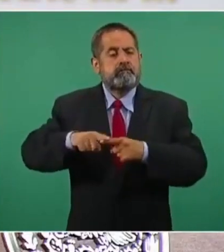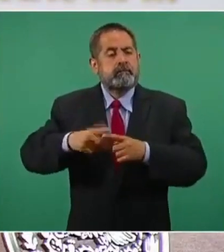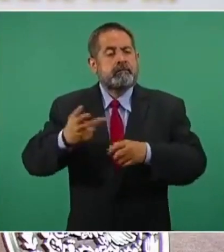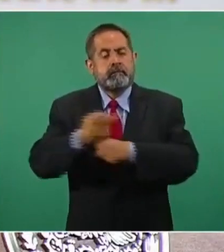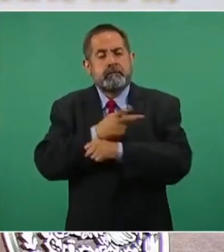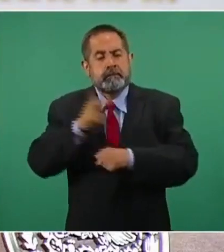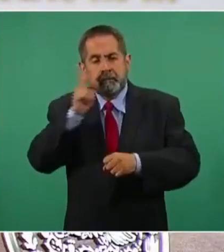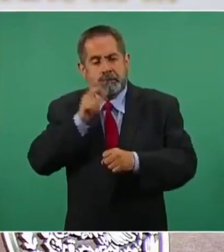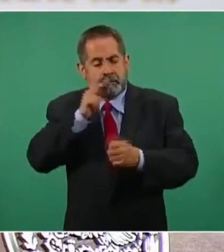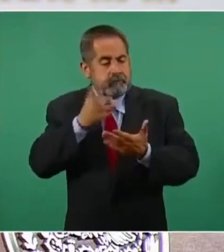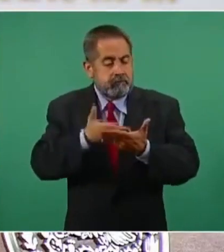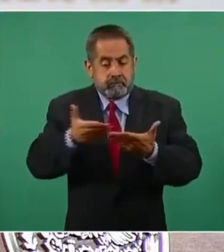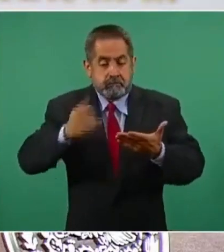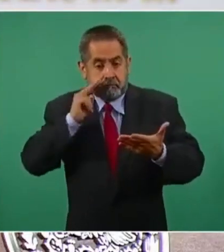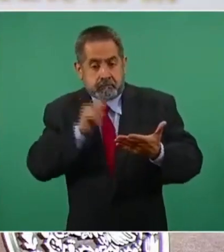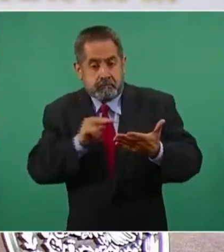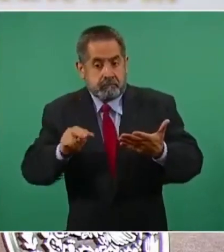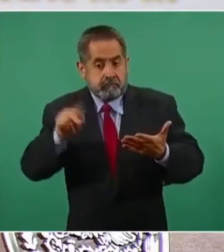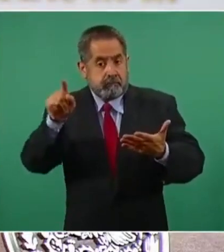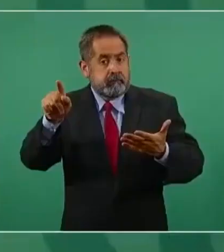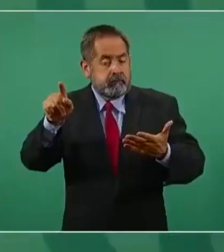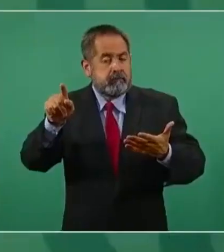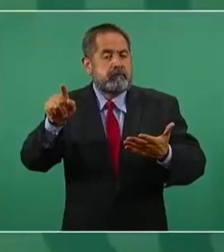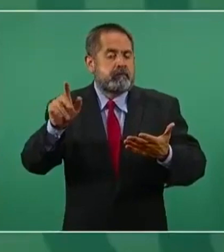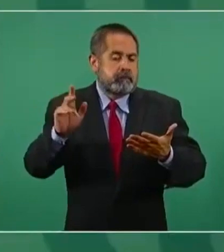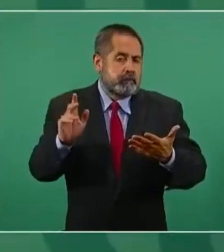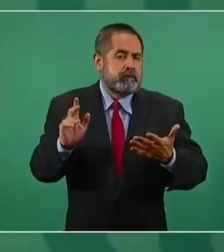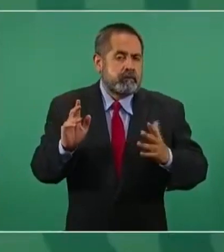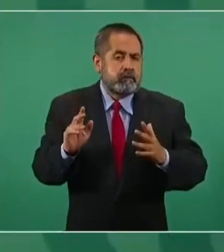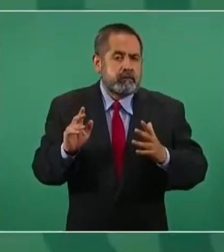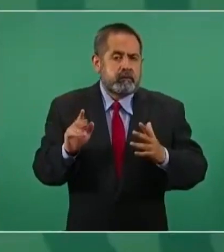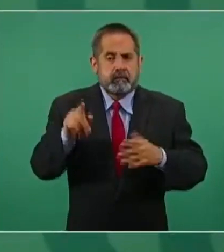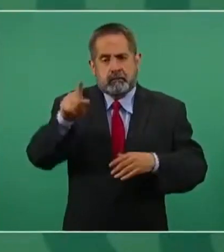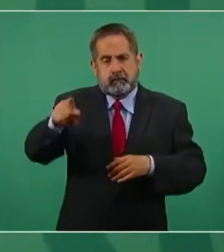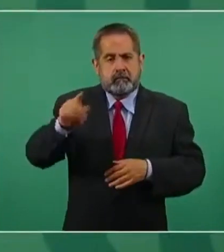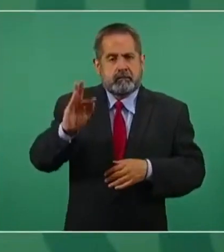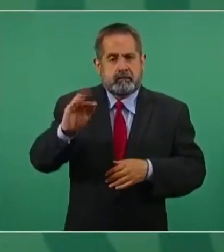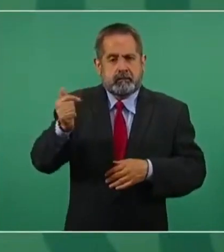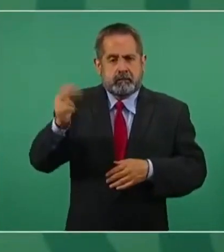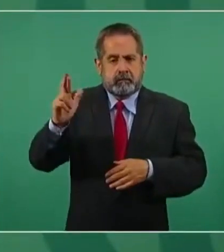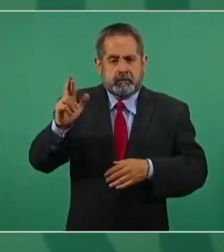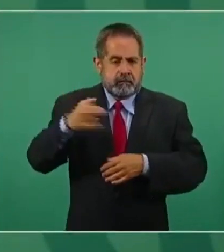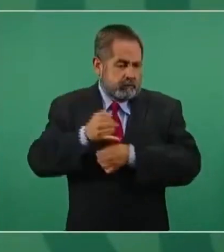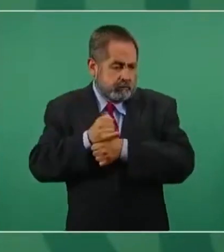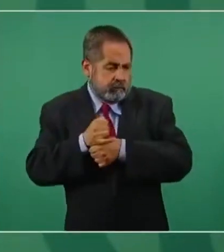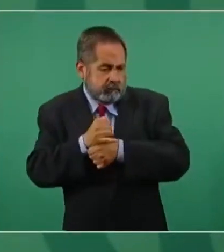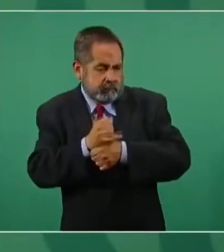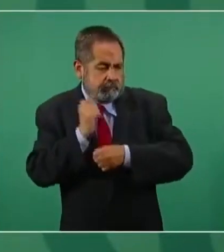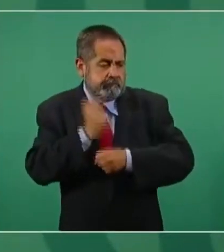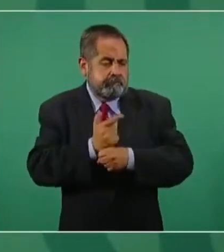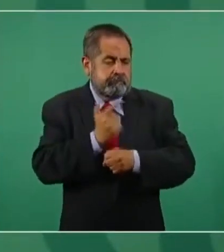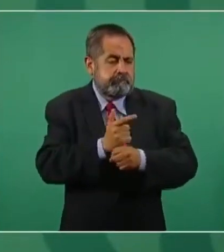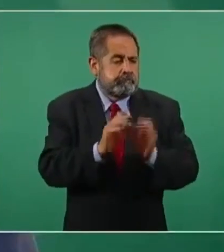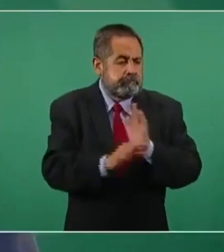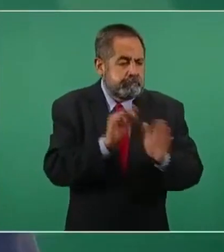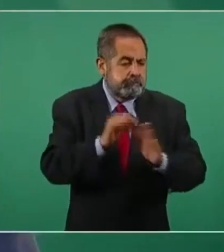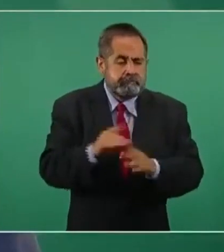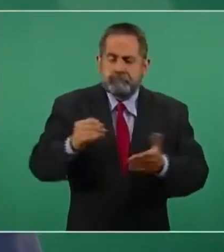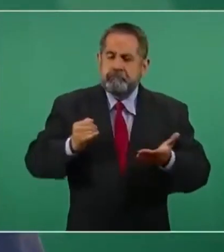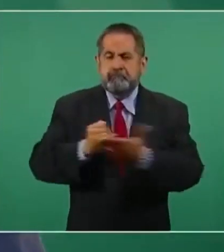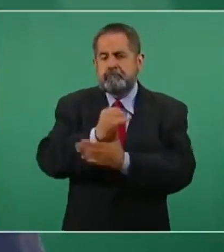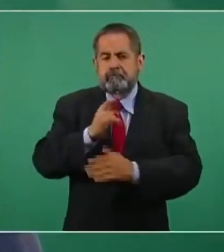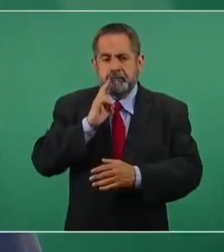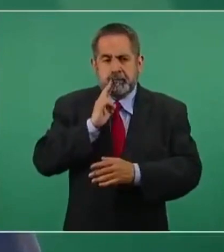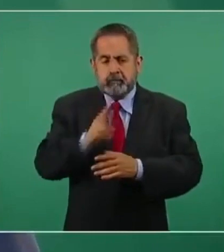de lo que investigue, indague y resuelva la